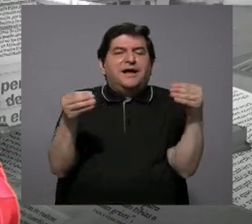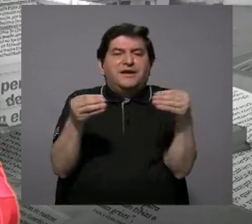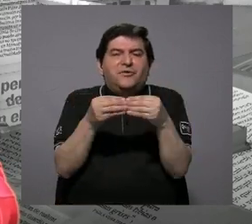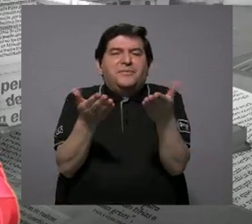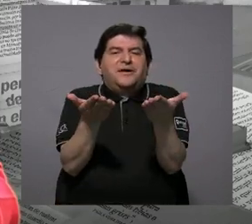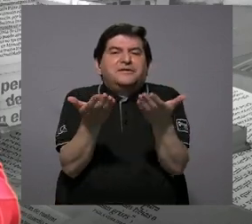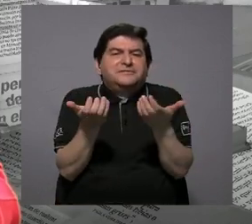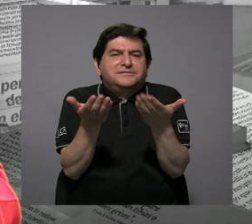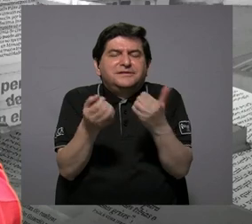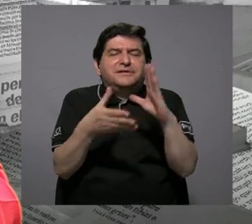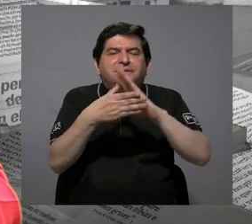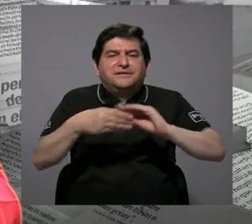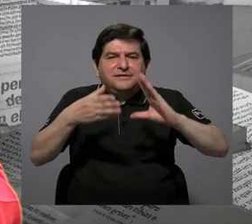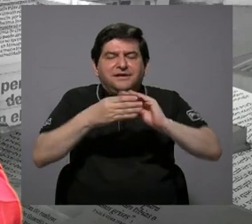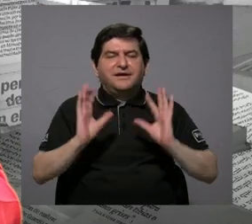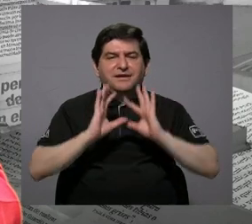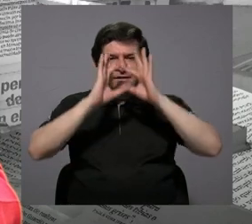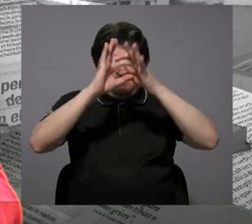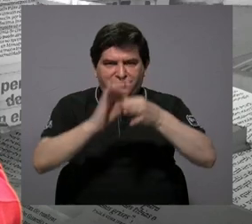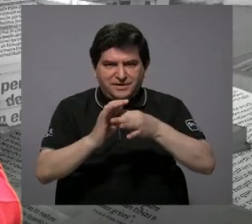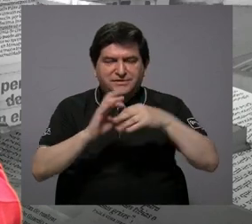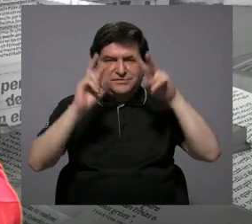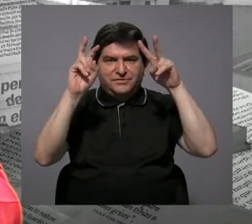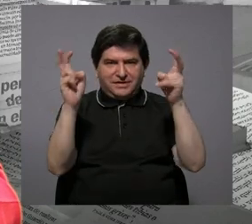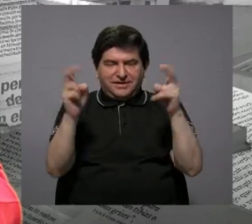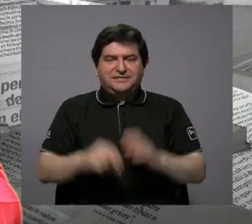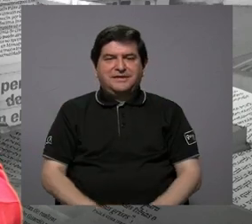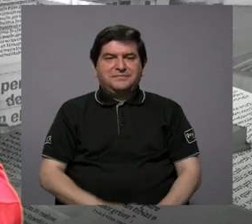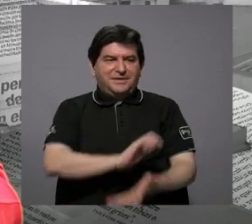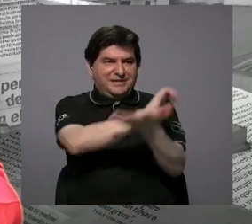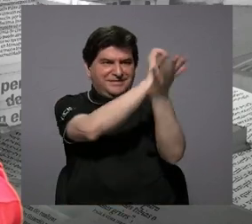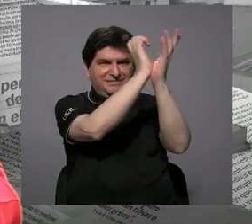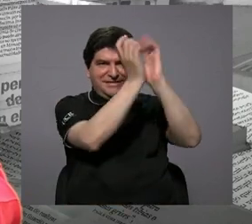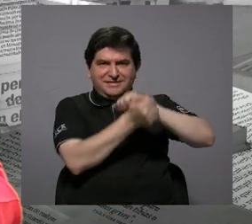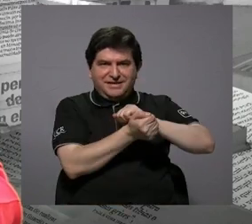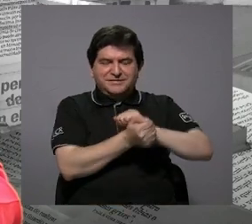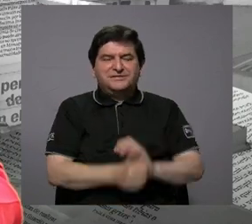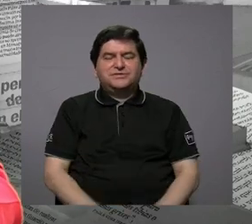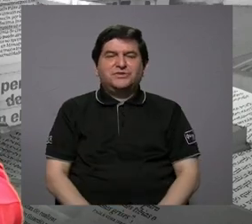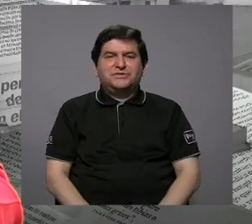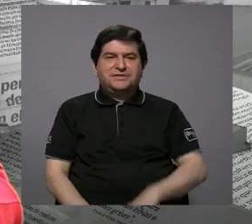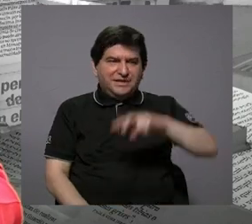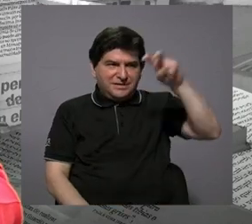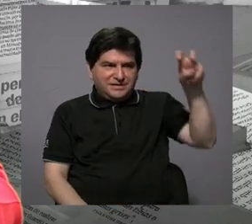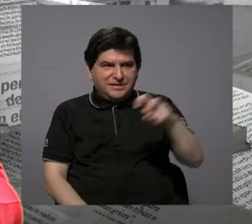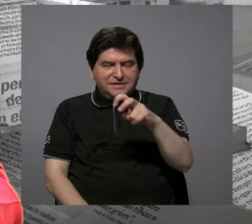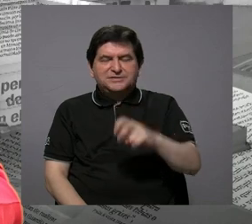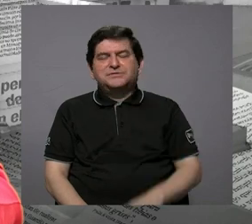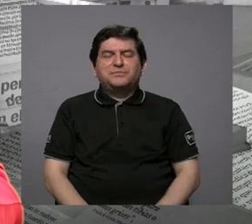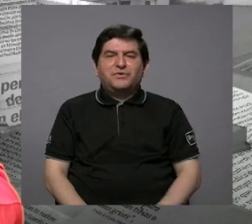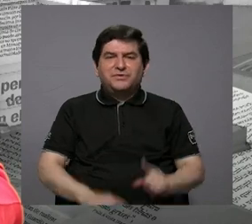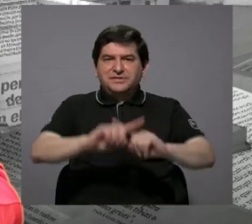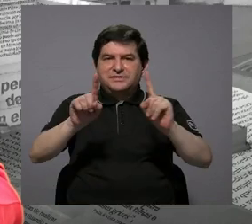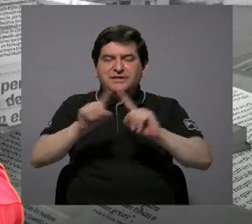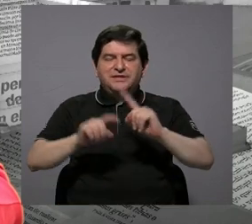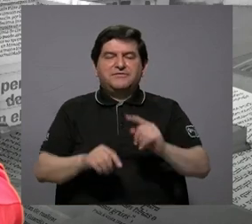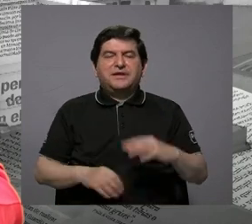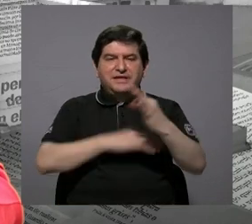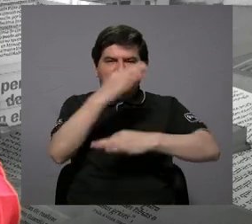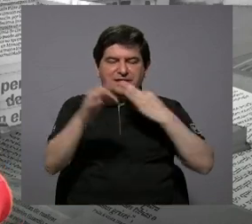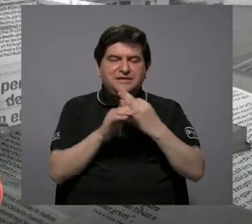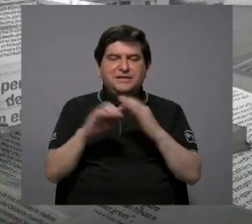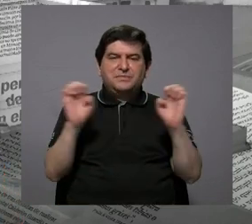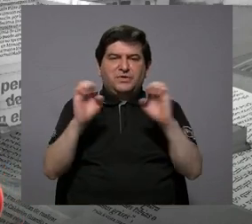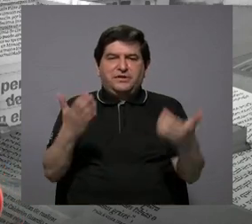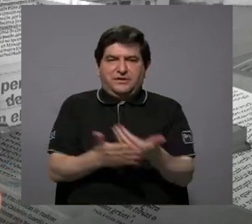agregue algo más que quisiera comentar relacionado con este tema de la transición vehicular hacia diferentes